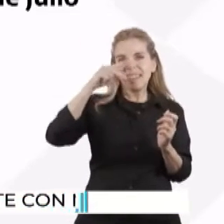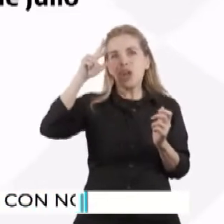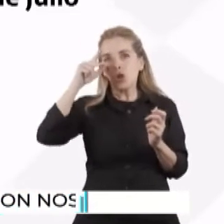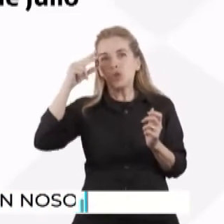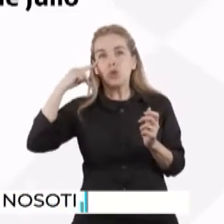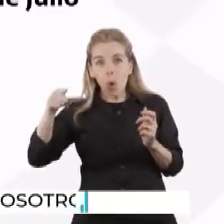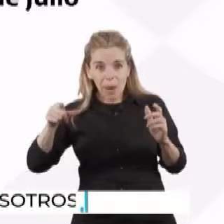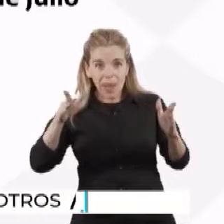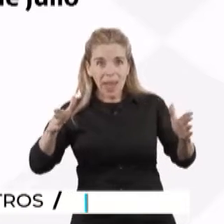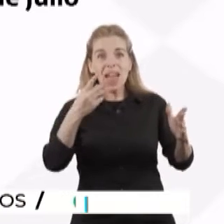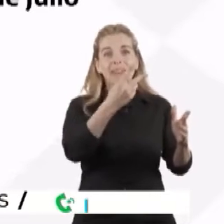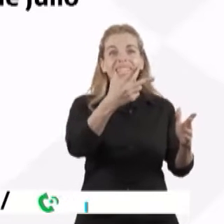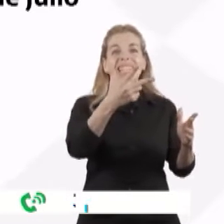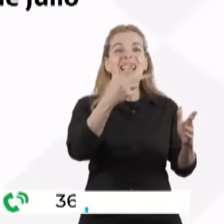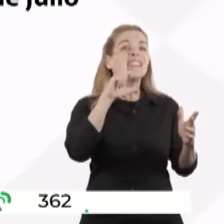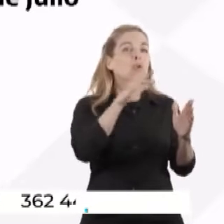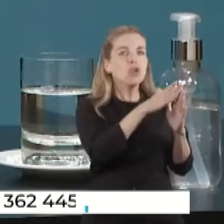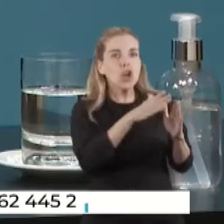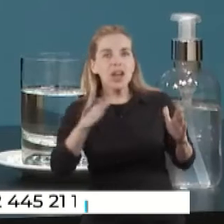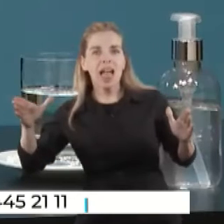de julio en adelante.